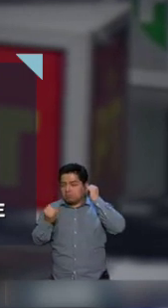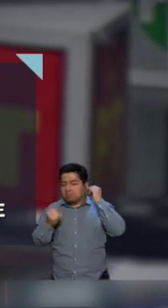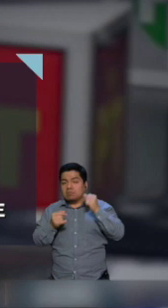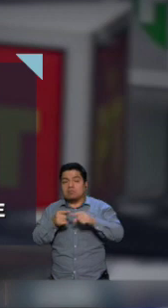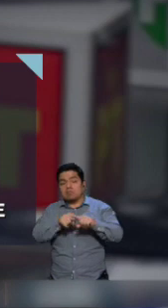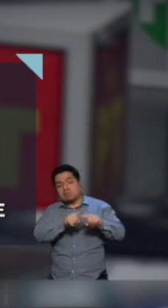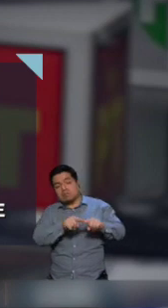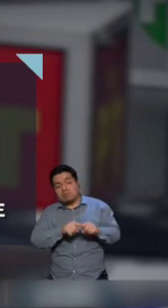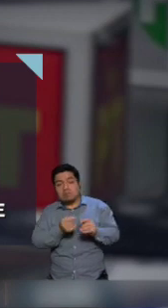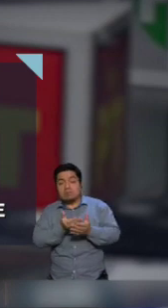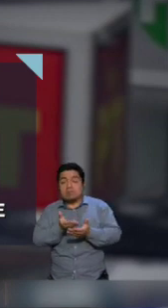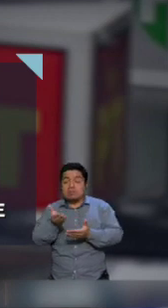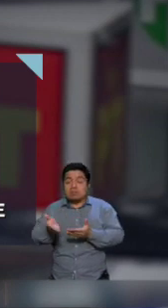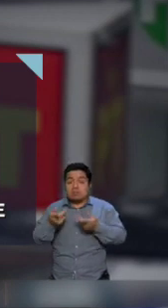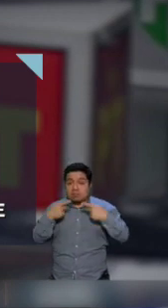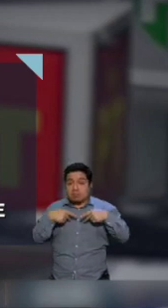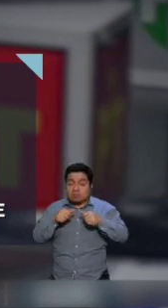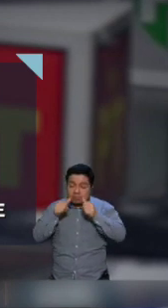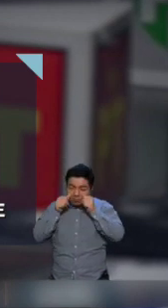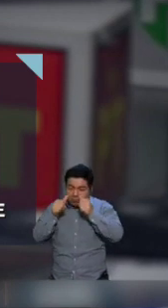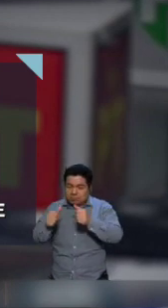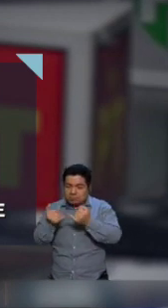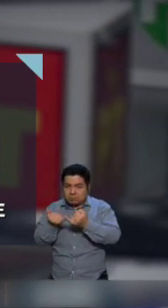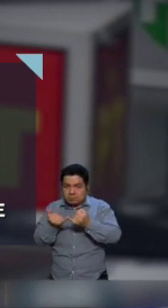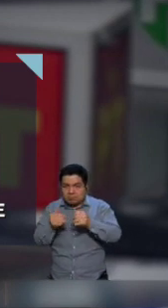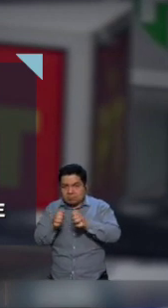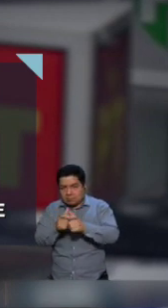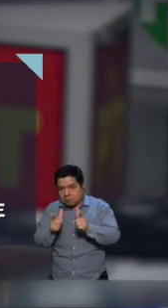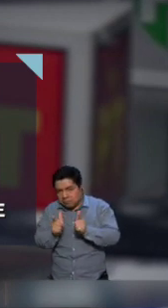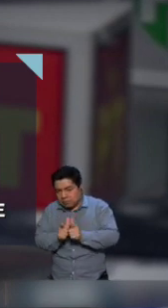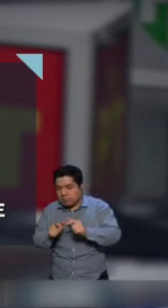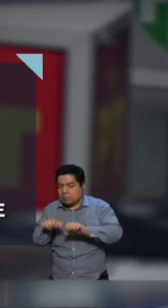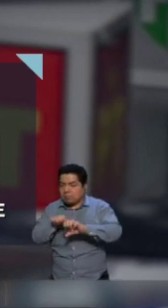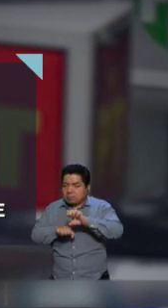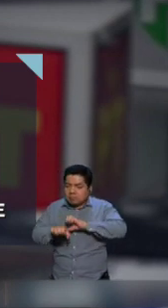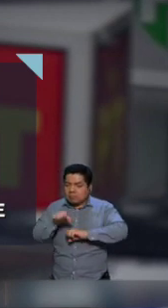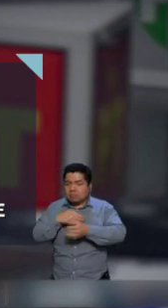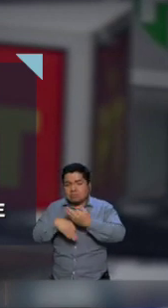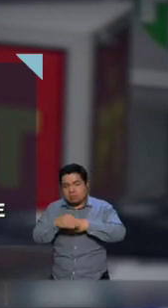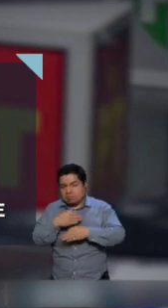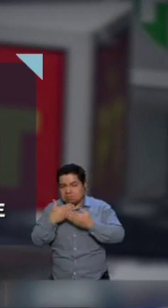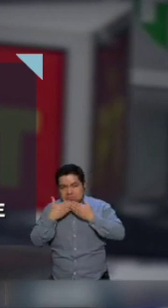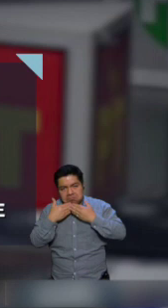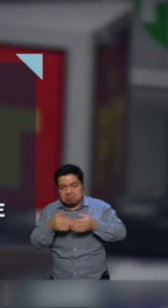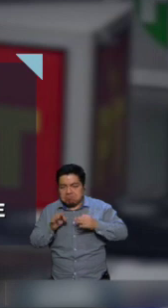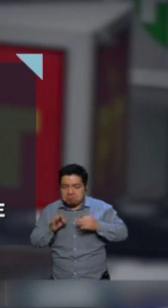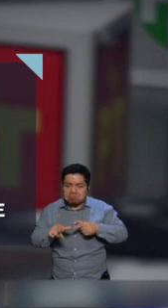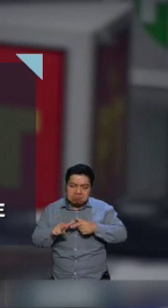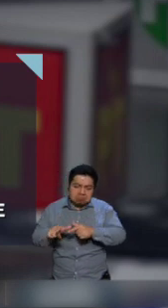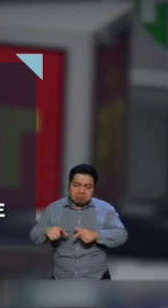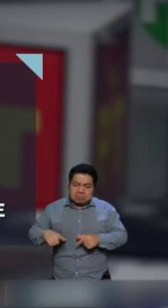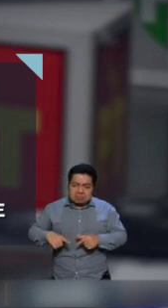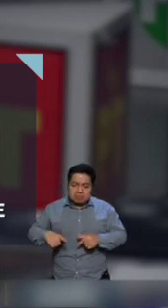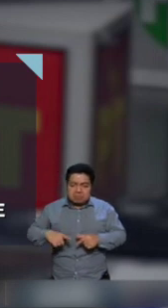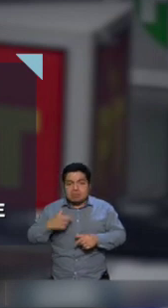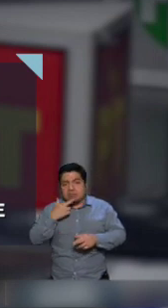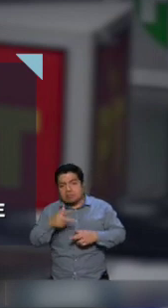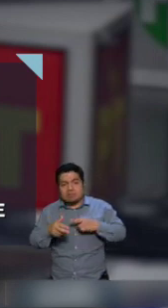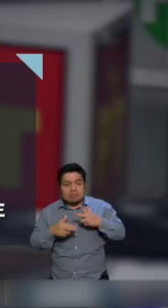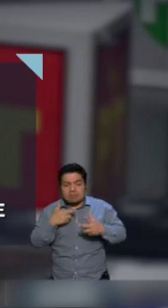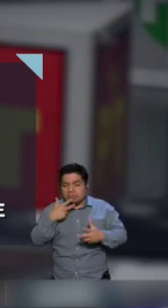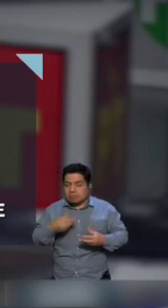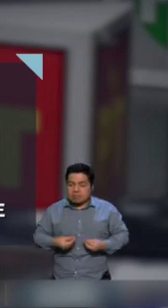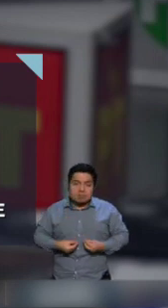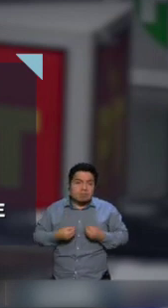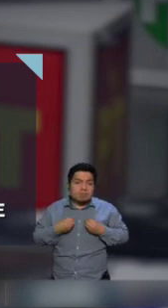escuchará las propuestas de la ciudadanía y de los grupos empresariales para poner en marcha buenas prácticas de gobierno que permitan mejoras en la calidad de